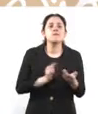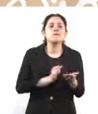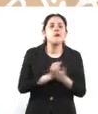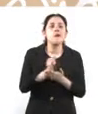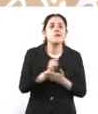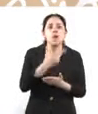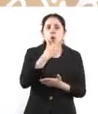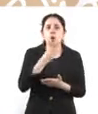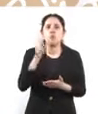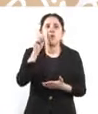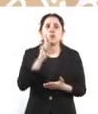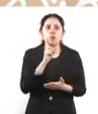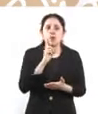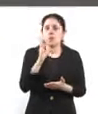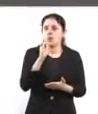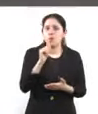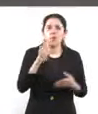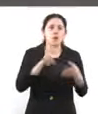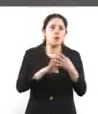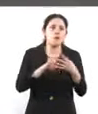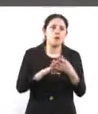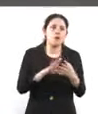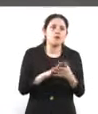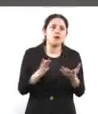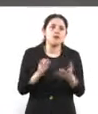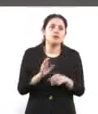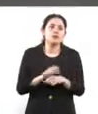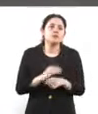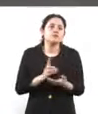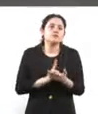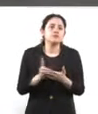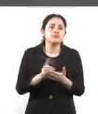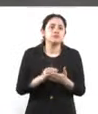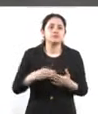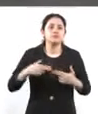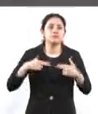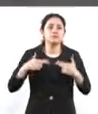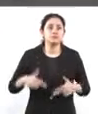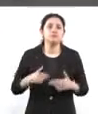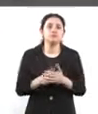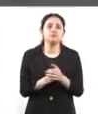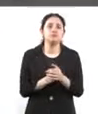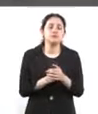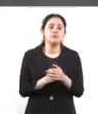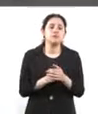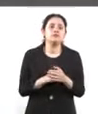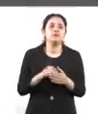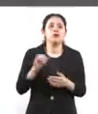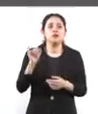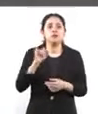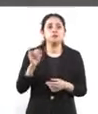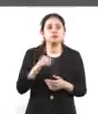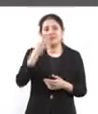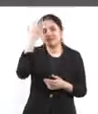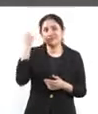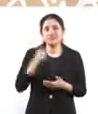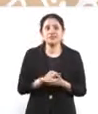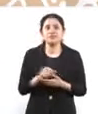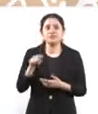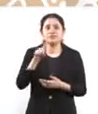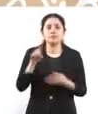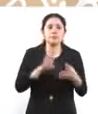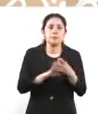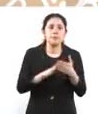por qué haber prisión oficiosa por violación a los derechos humanos o porque no queremos ningún inocente en la cárcel. Me parece que esa